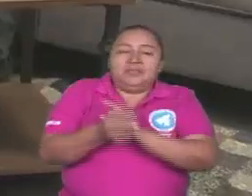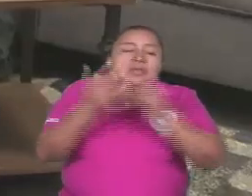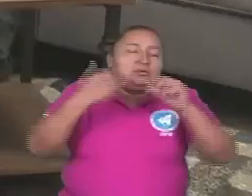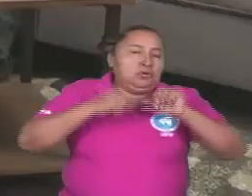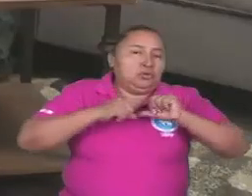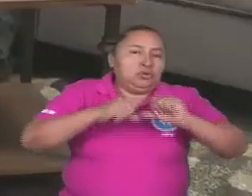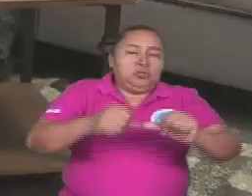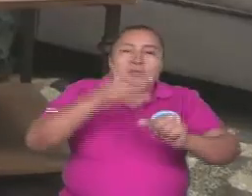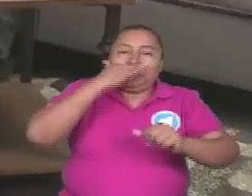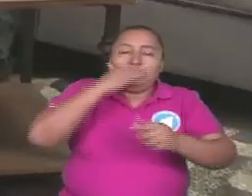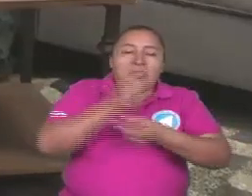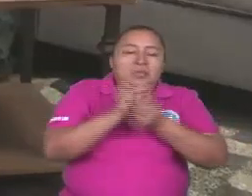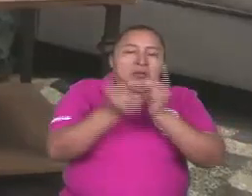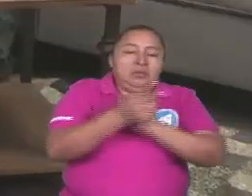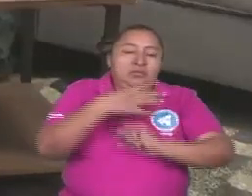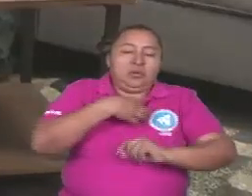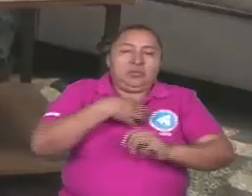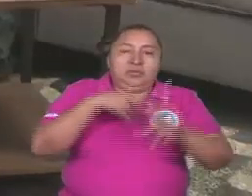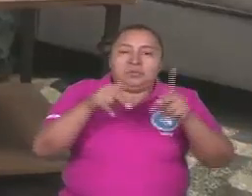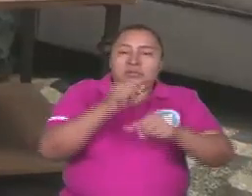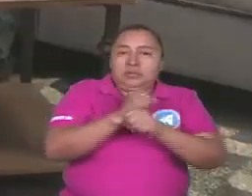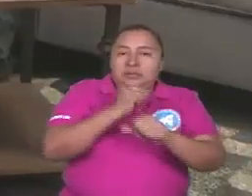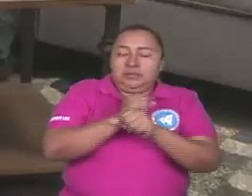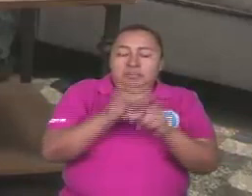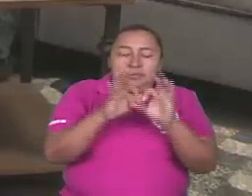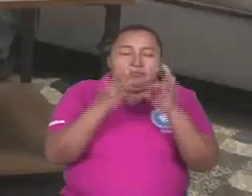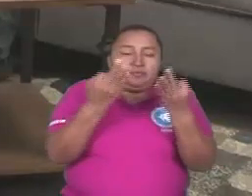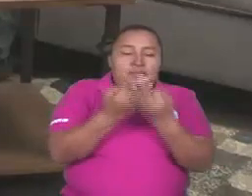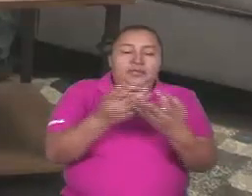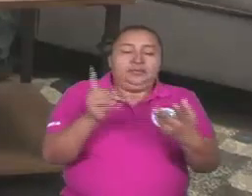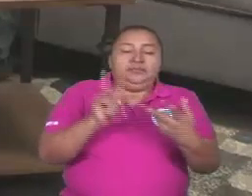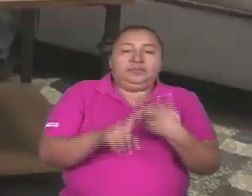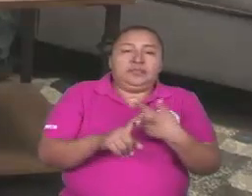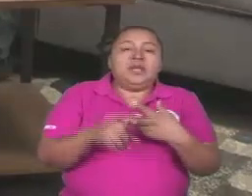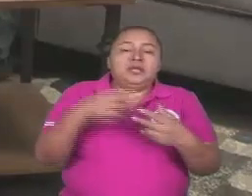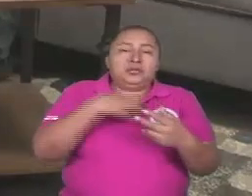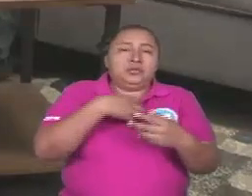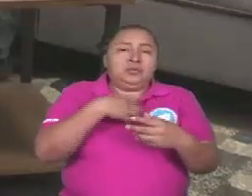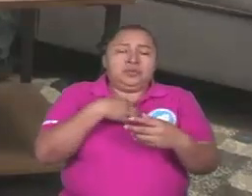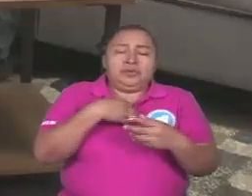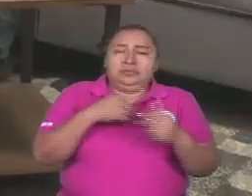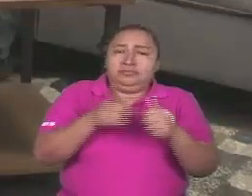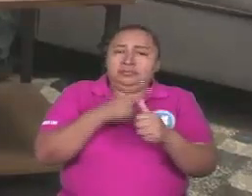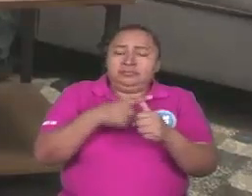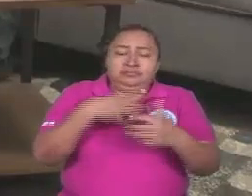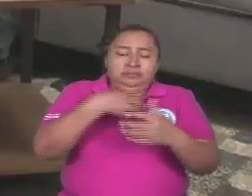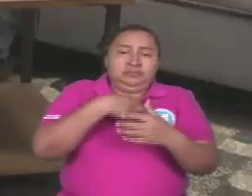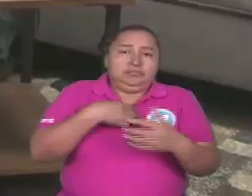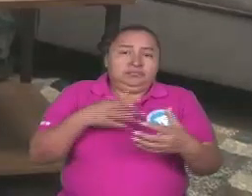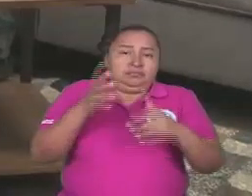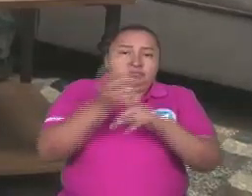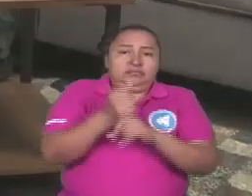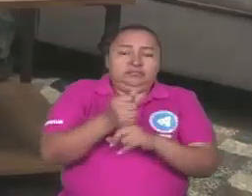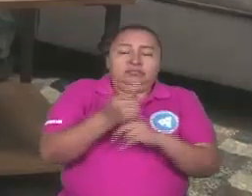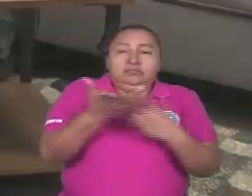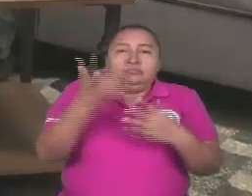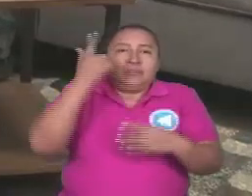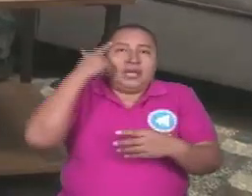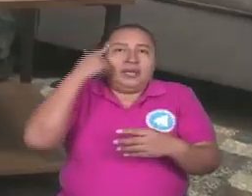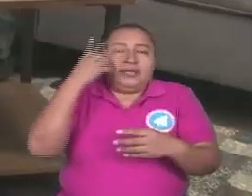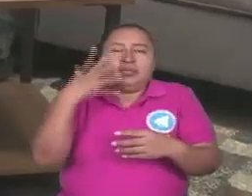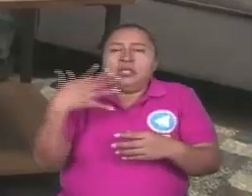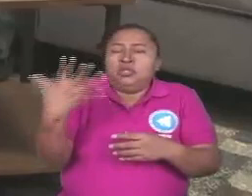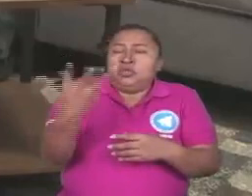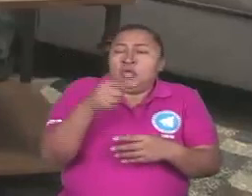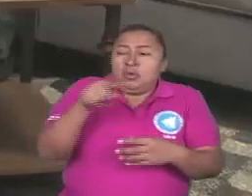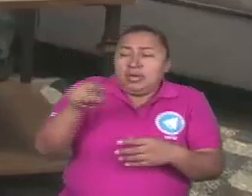continúa siendo un patrimonio de los trabajadores y de la familia. Ese es nuestro principal patrimonio. Imagínate tú, todos esos